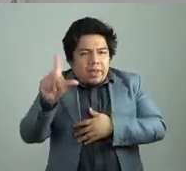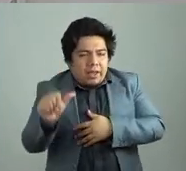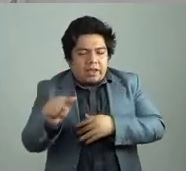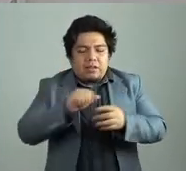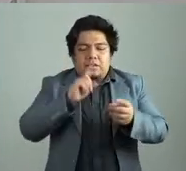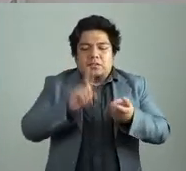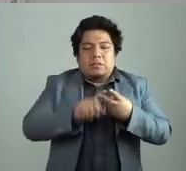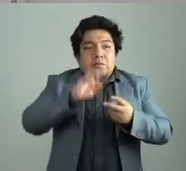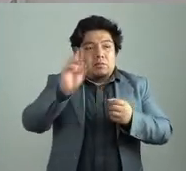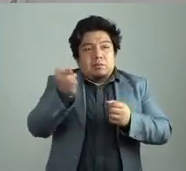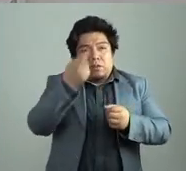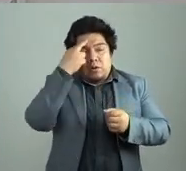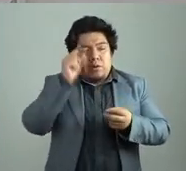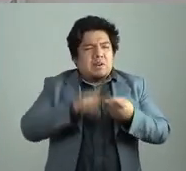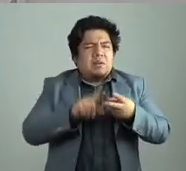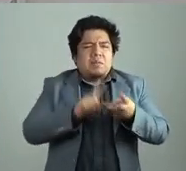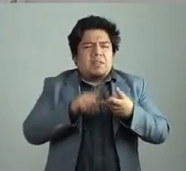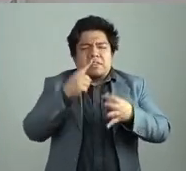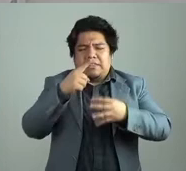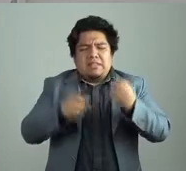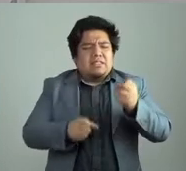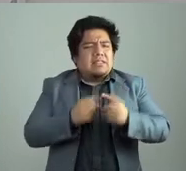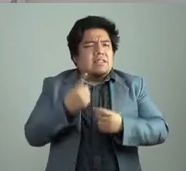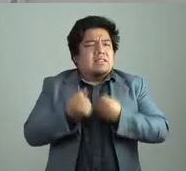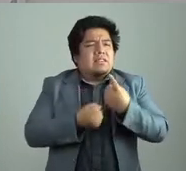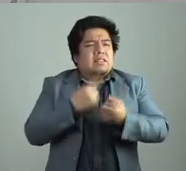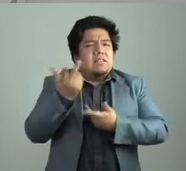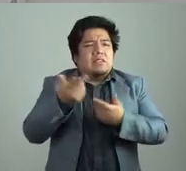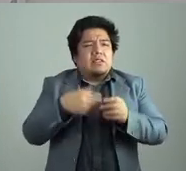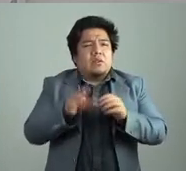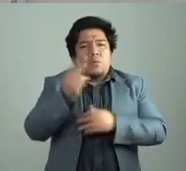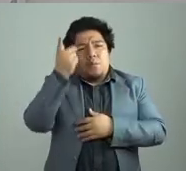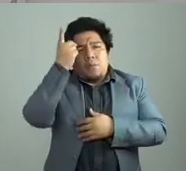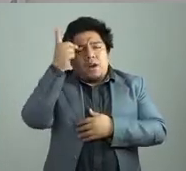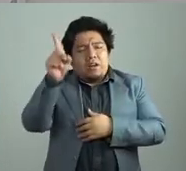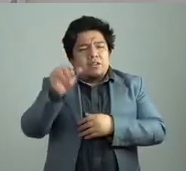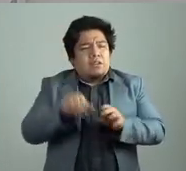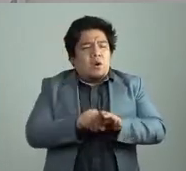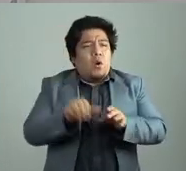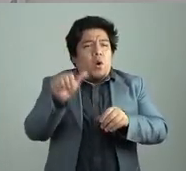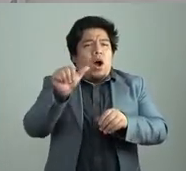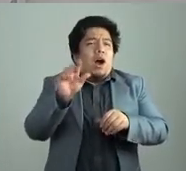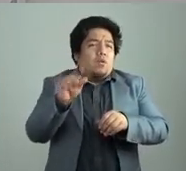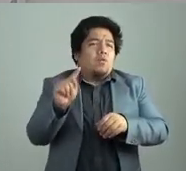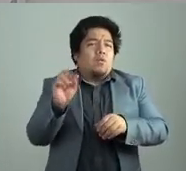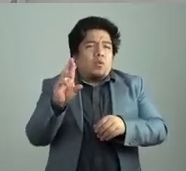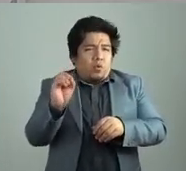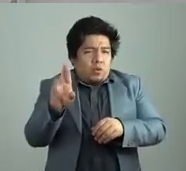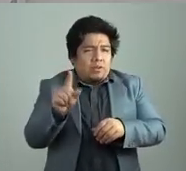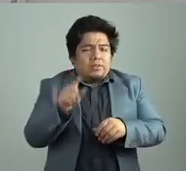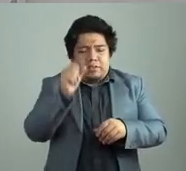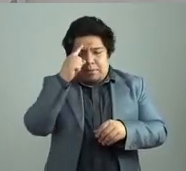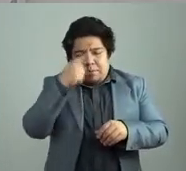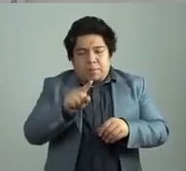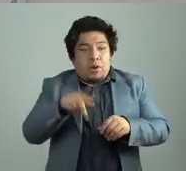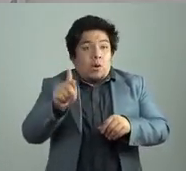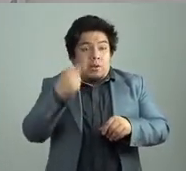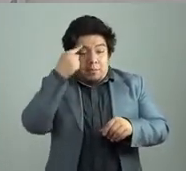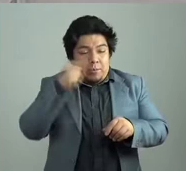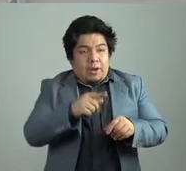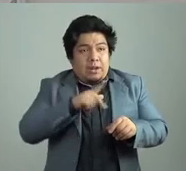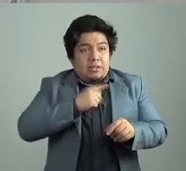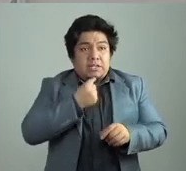leí algo de Dostoyevsky, etcétera, ¿no? Que yo pensaba que eran libros pensados para personas mayores,